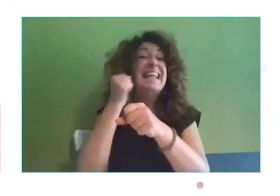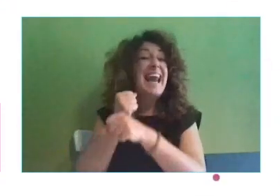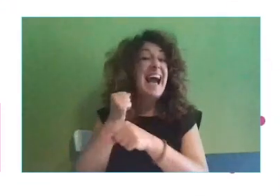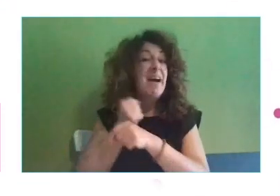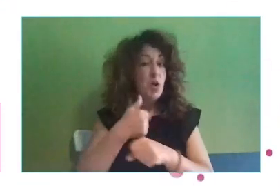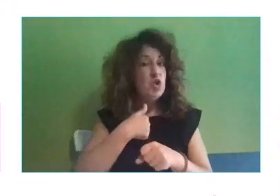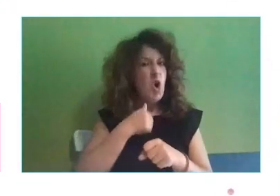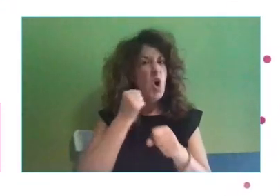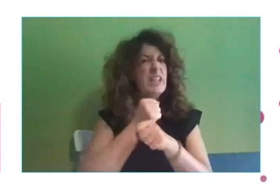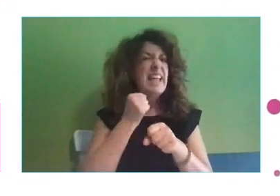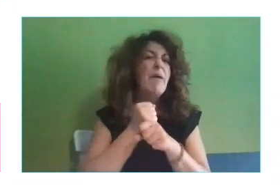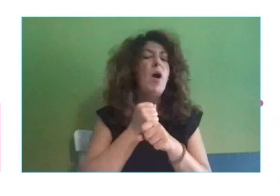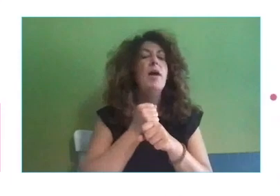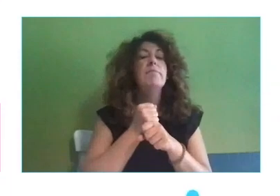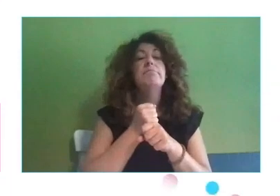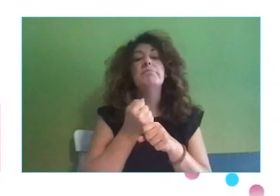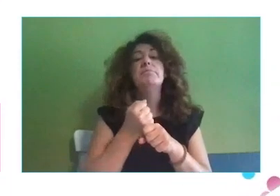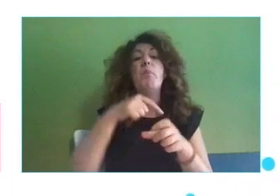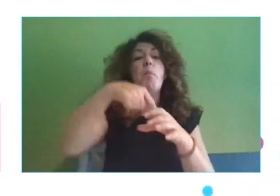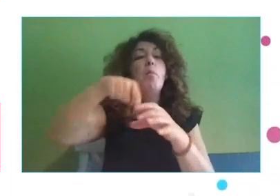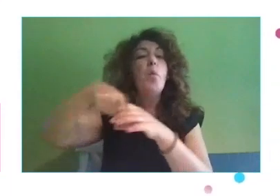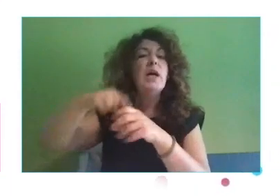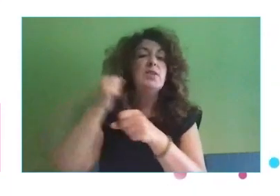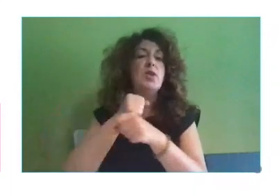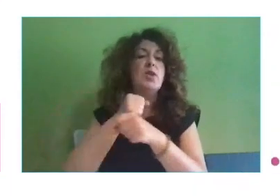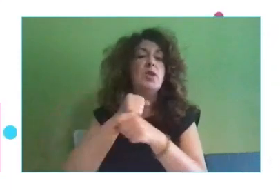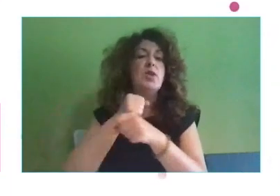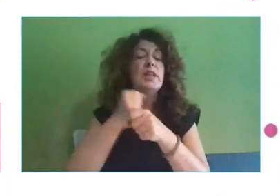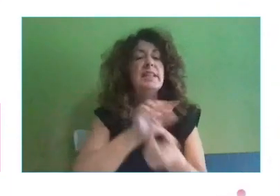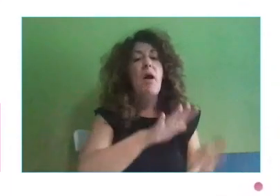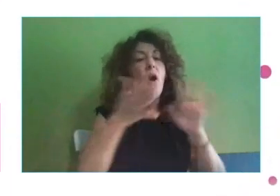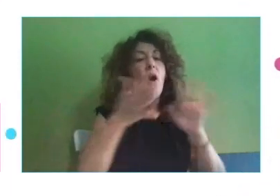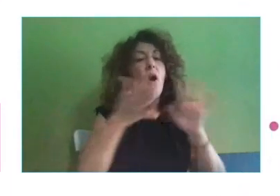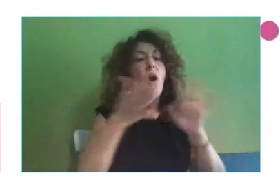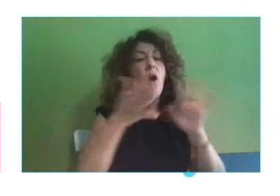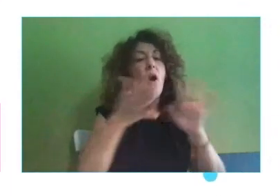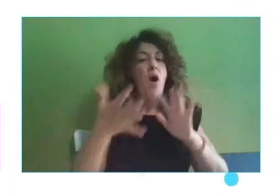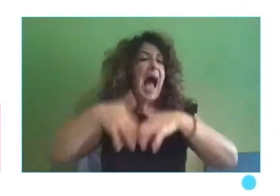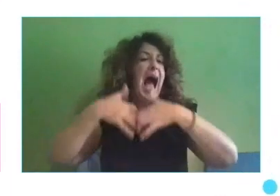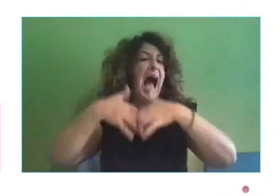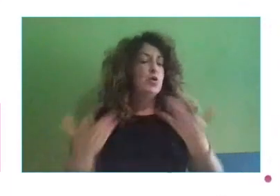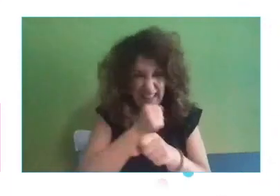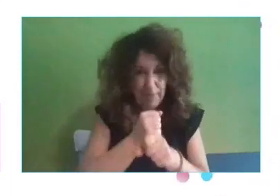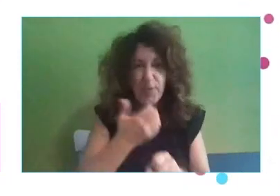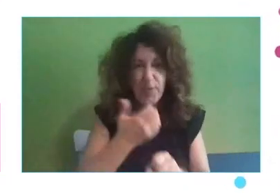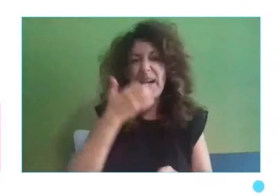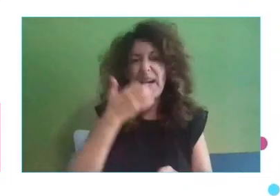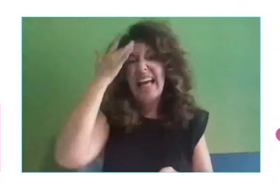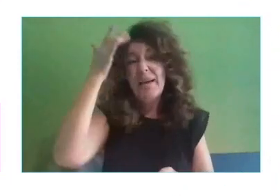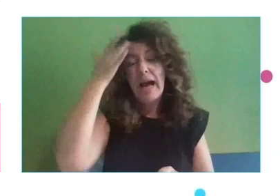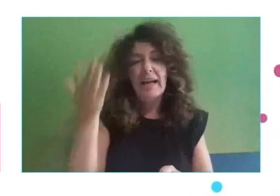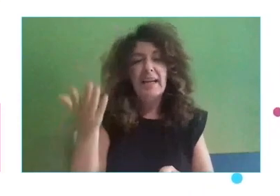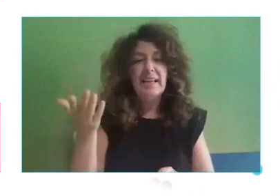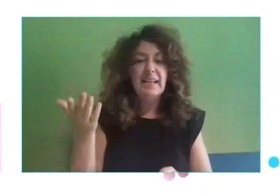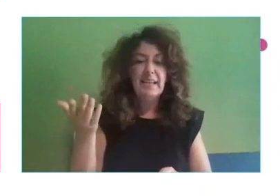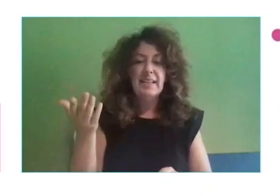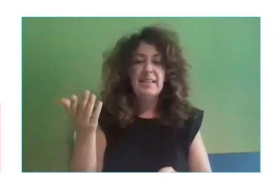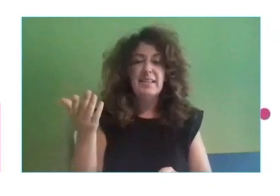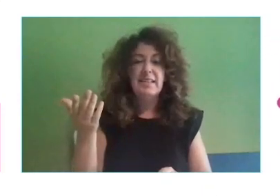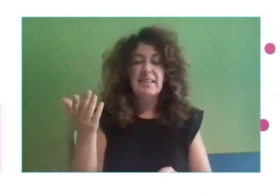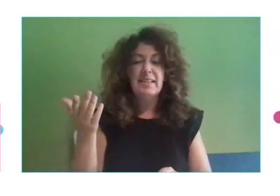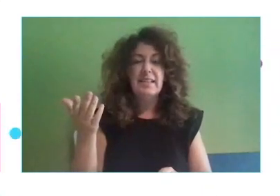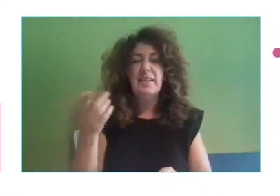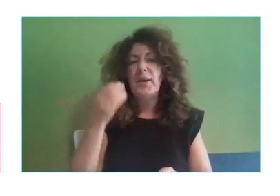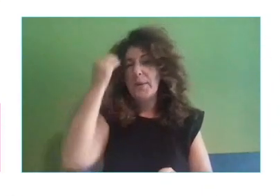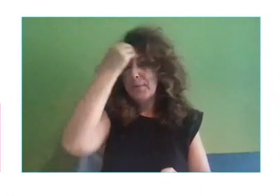debes hacer un montón de amigos si tú te dedicas a esto en el colegio de tus hijos, pero también empezar a pensar